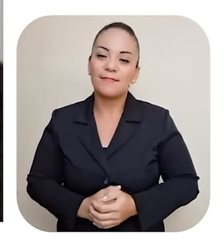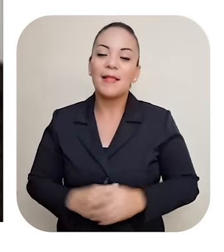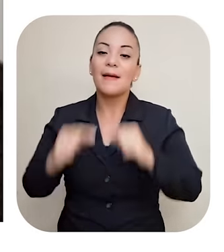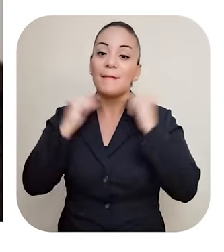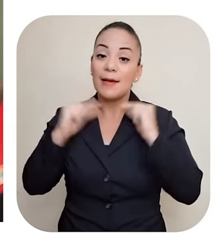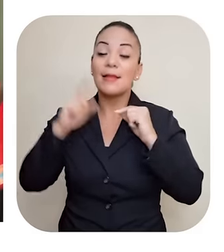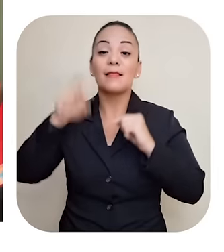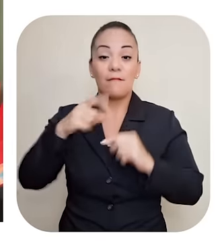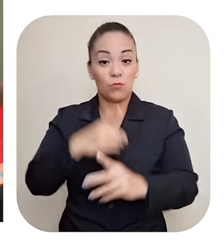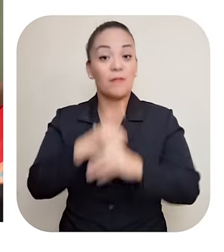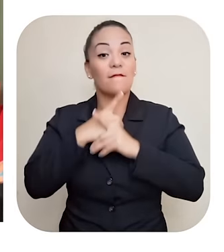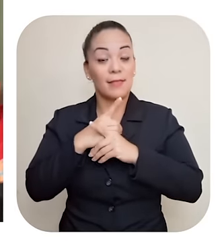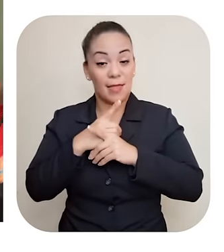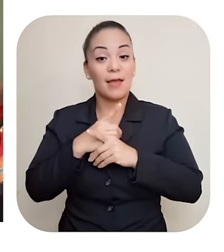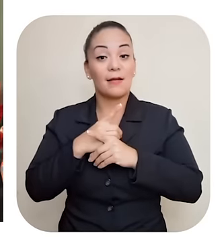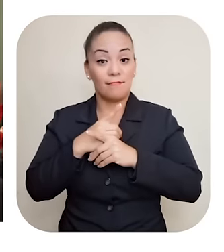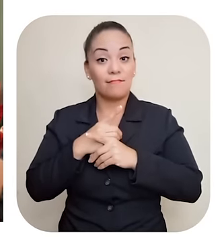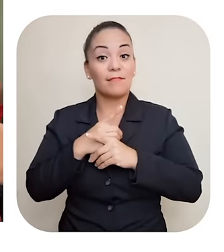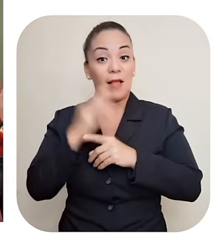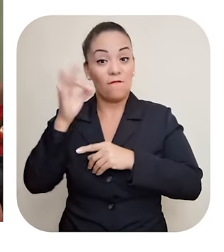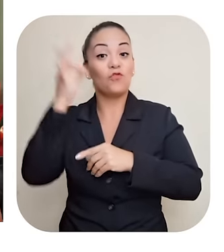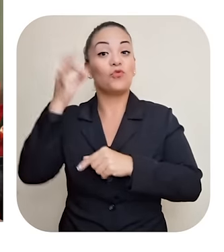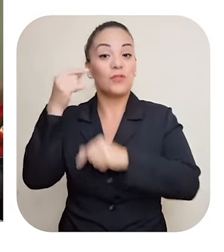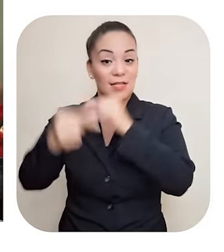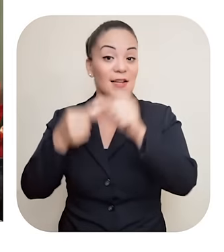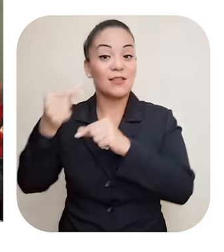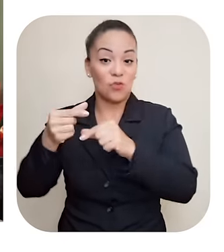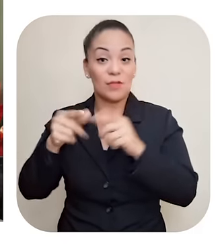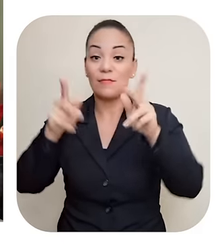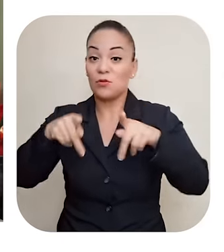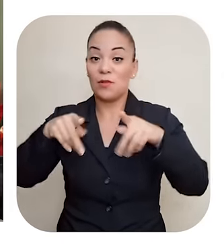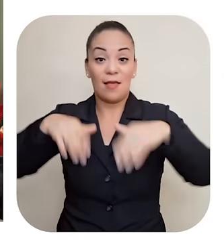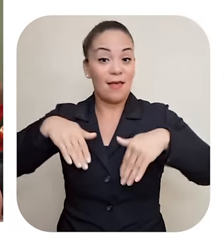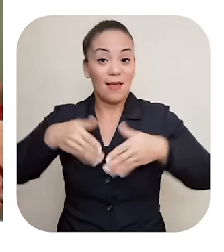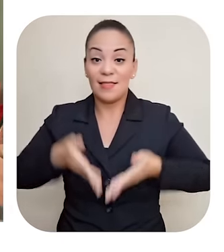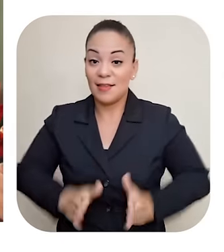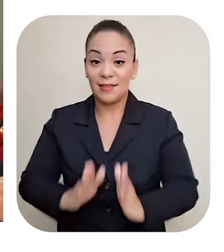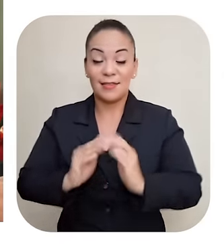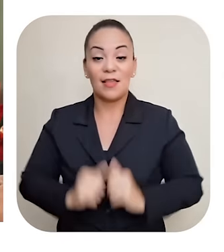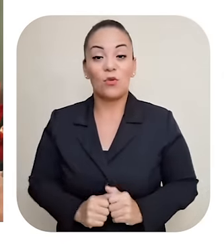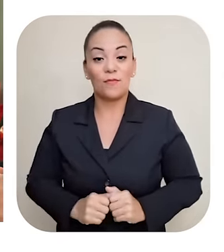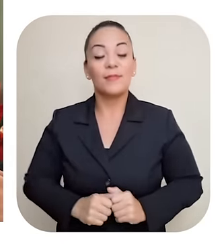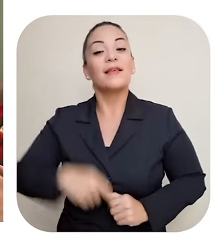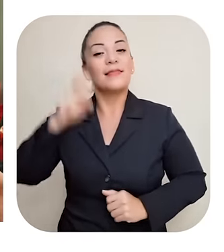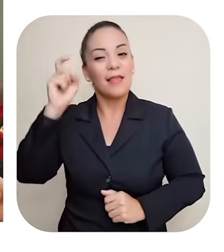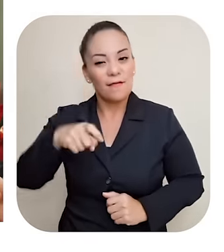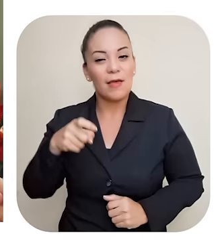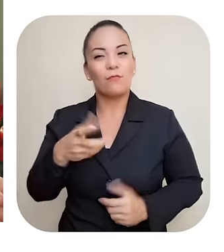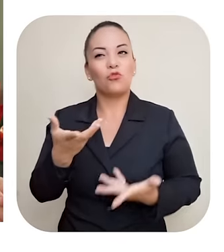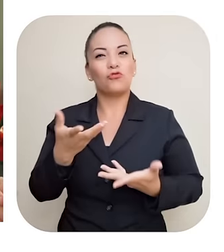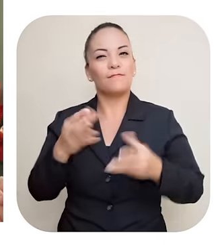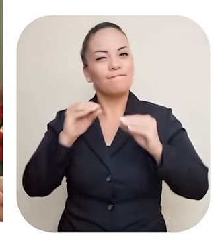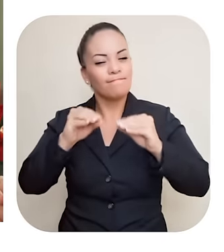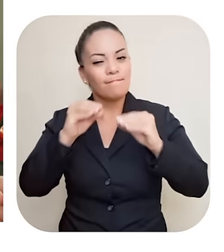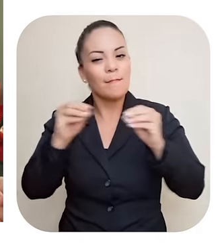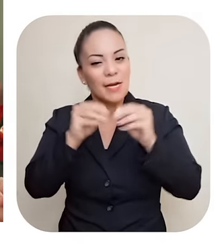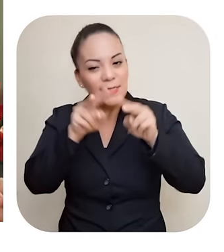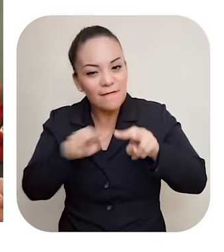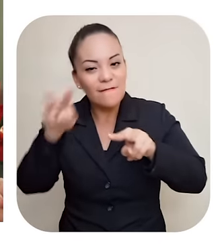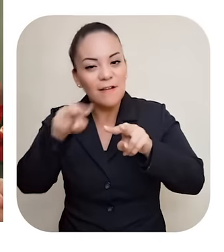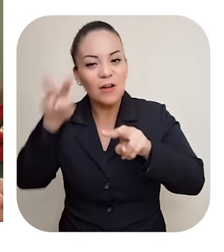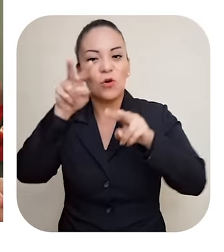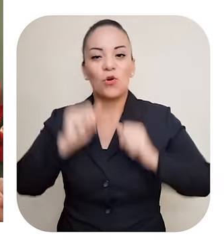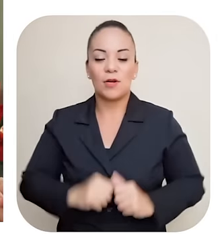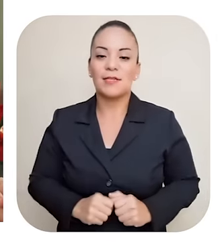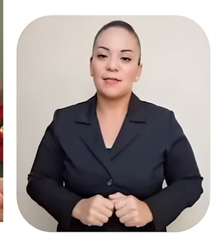A un mejor Tenemos que inculcar Mejor los valores Yo estoy con este tema De la criminalidad